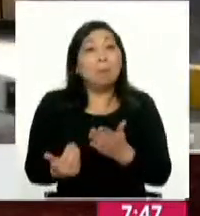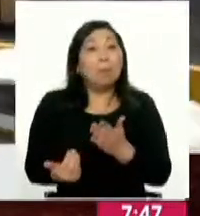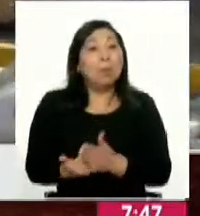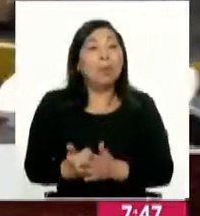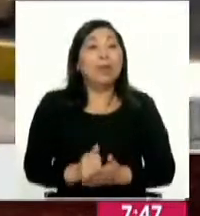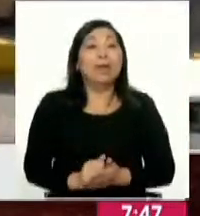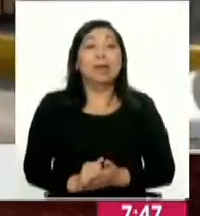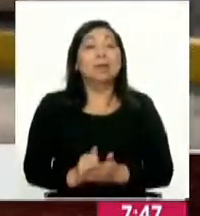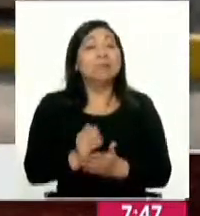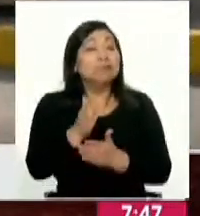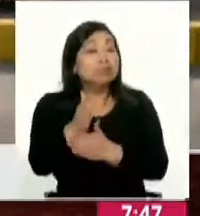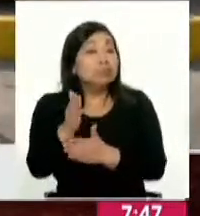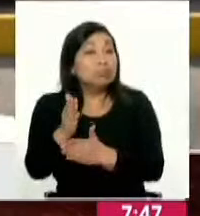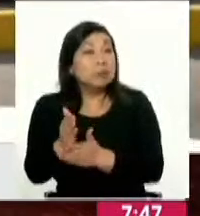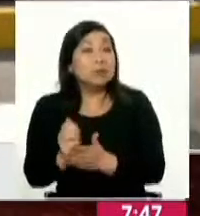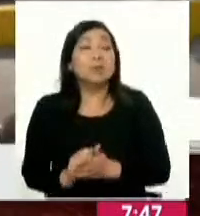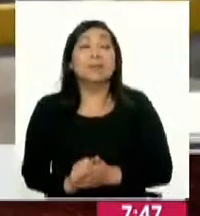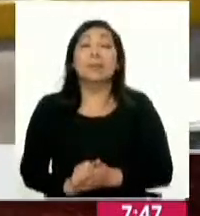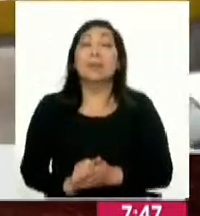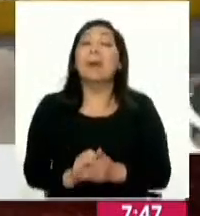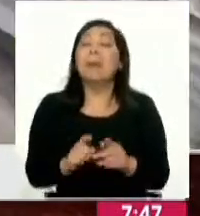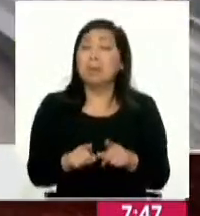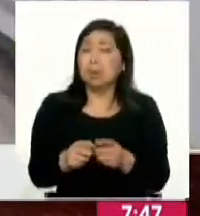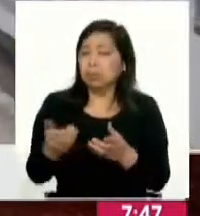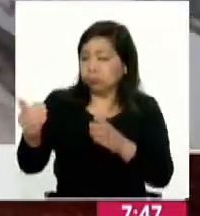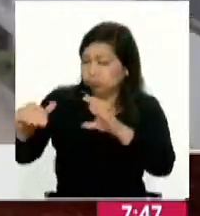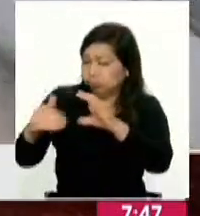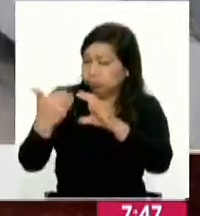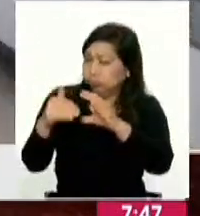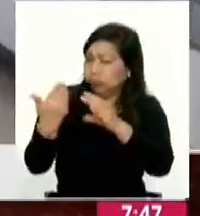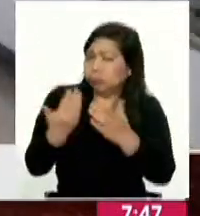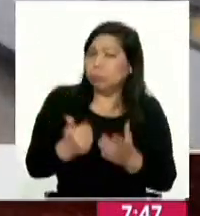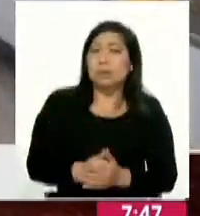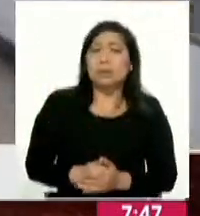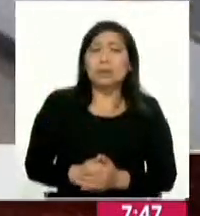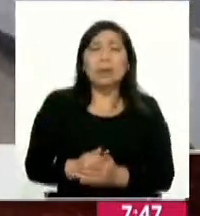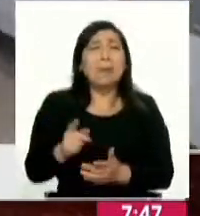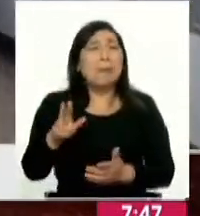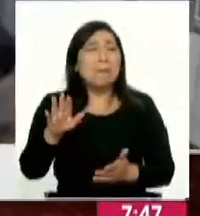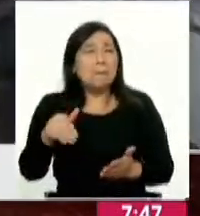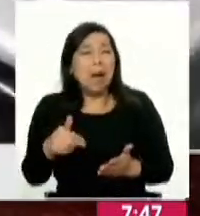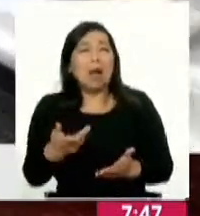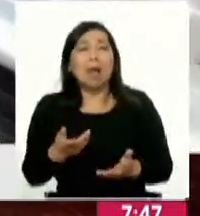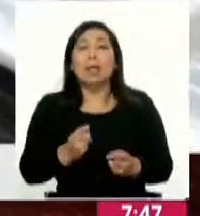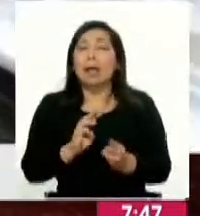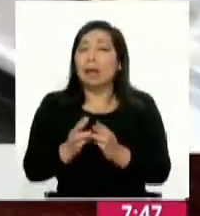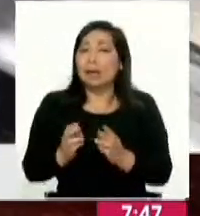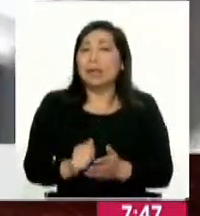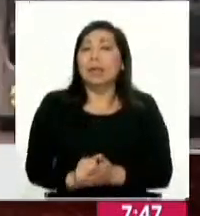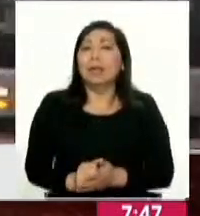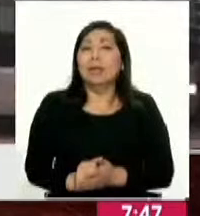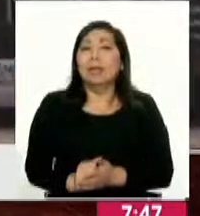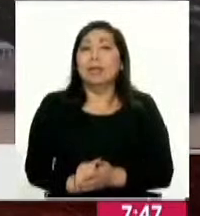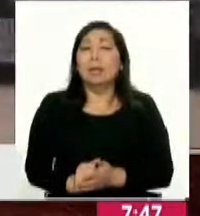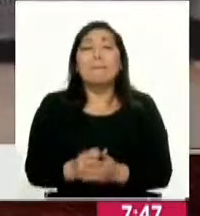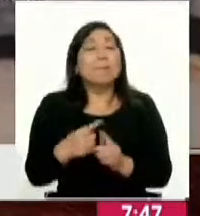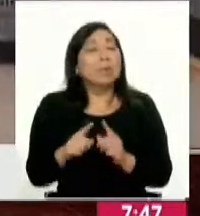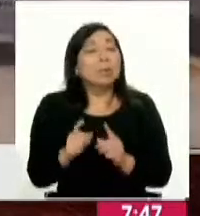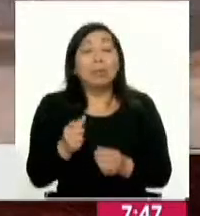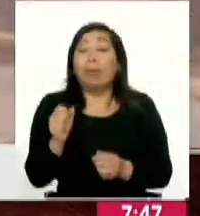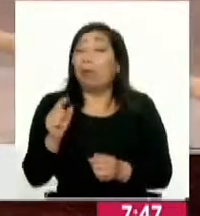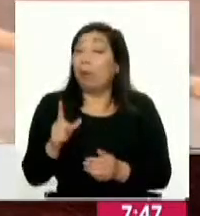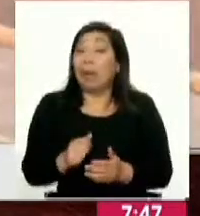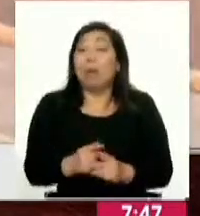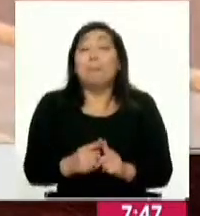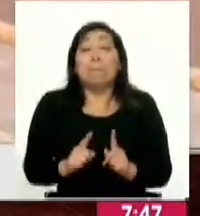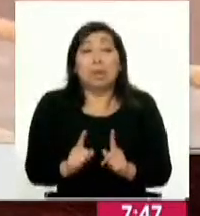pasajero que quiere moverse de mejor condición que nos manden un mensaje este no está funcionando para tener mantenimiento te repito el mantenimiento es costoso